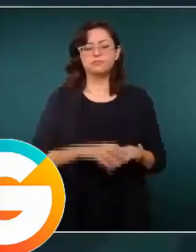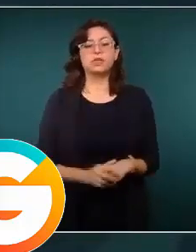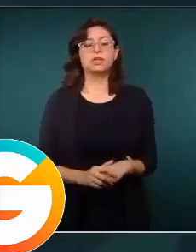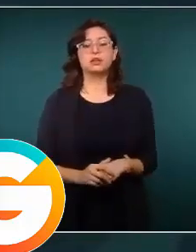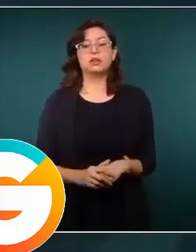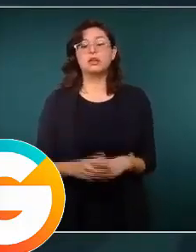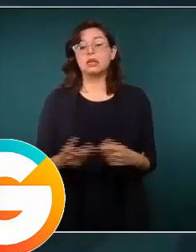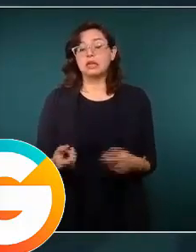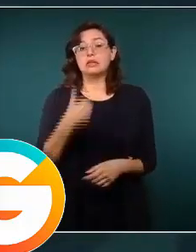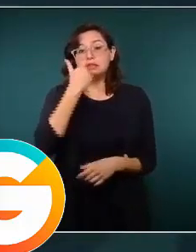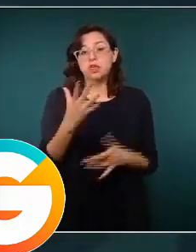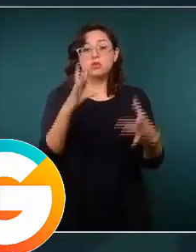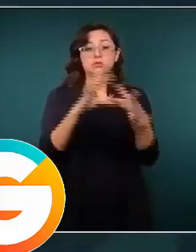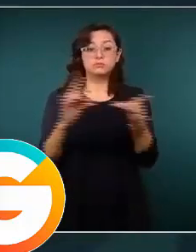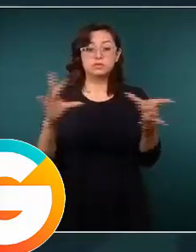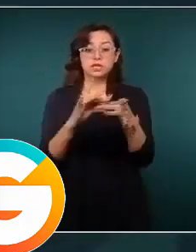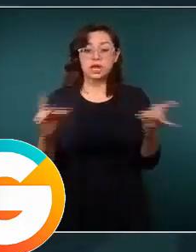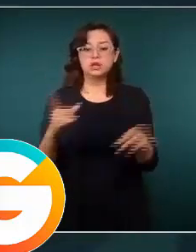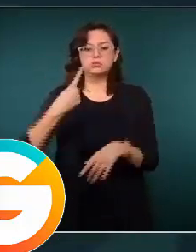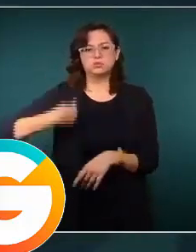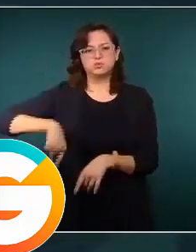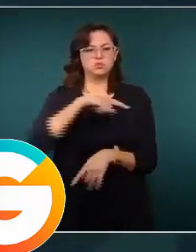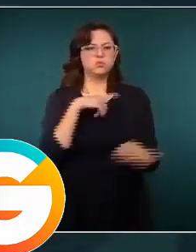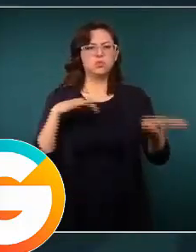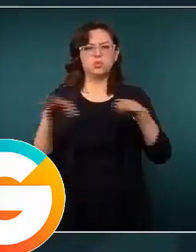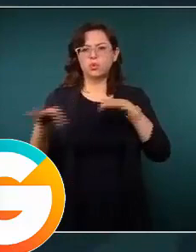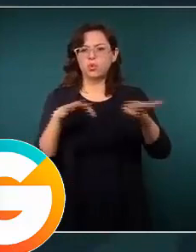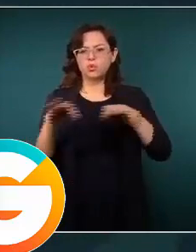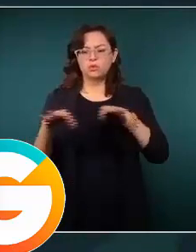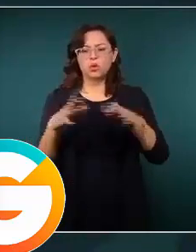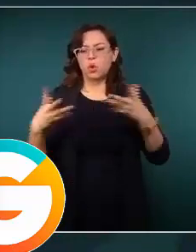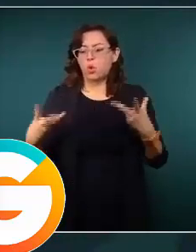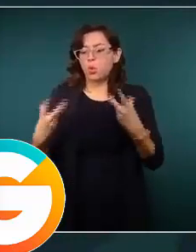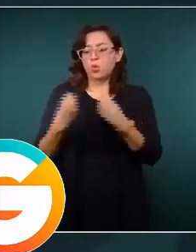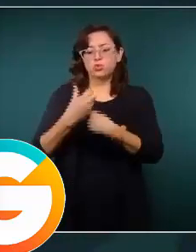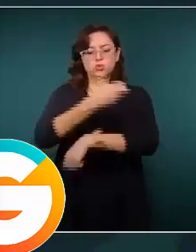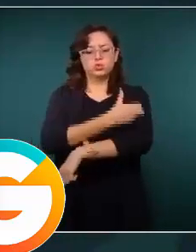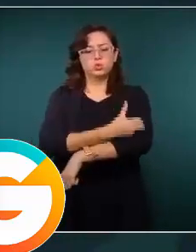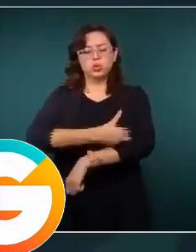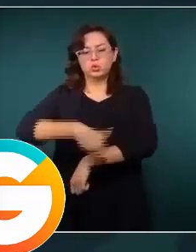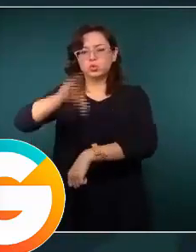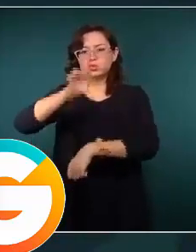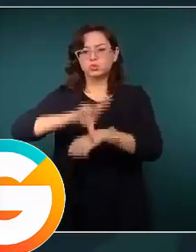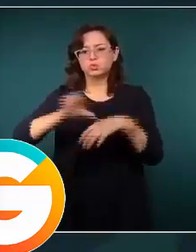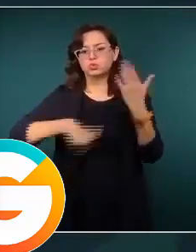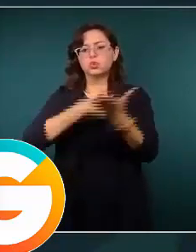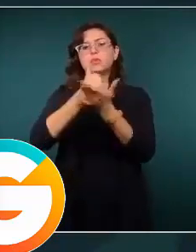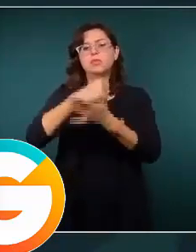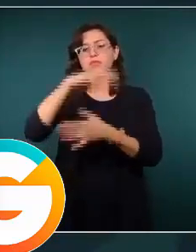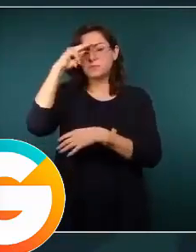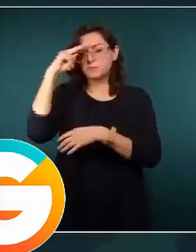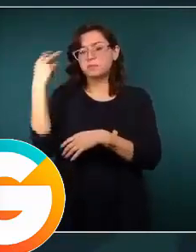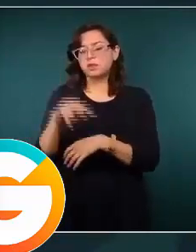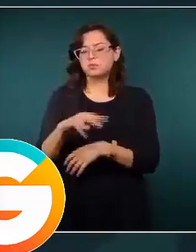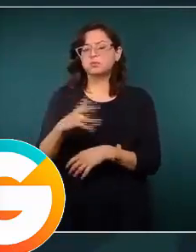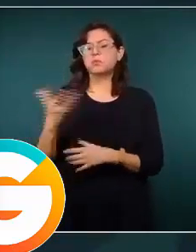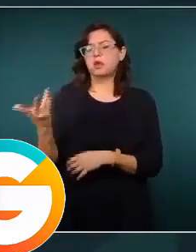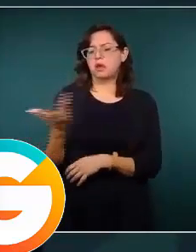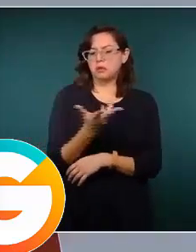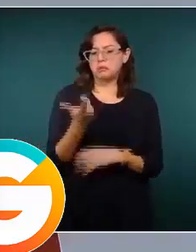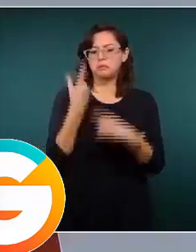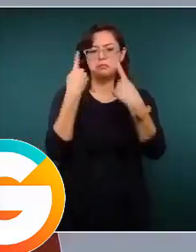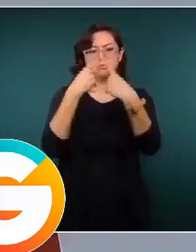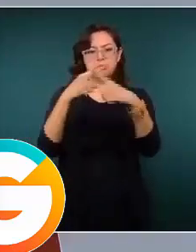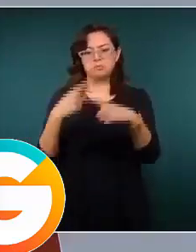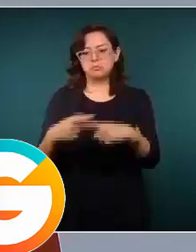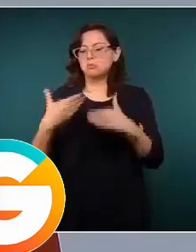hemos trabajado de manera permanente con una gran coordinación con la Ciudad de México en las distintas acciones que hemos llevado a cabo y las que